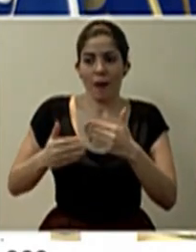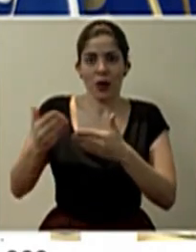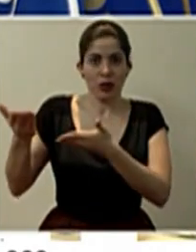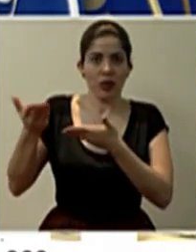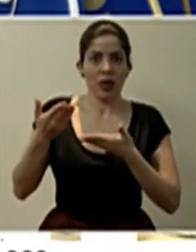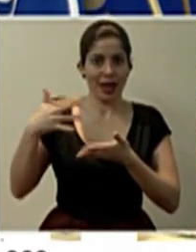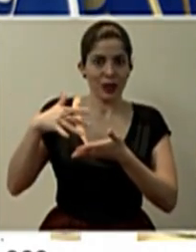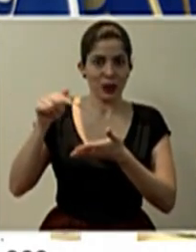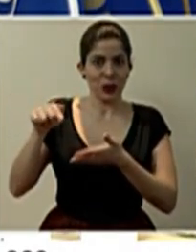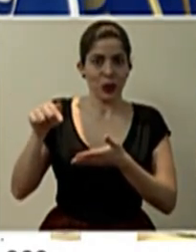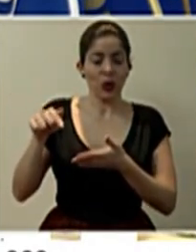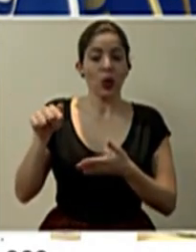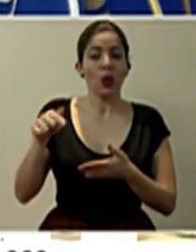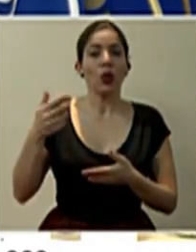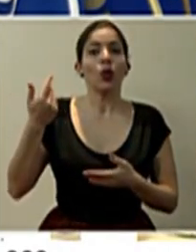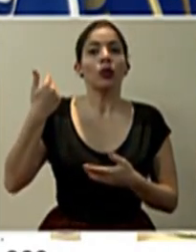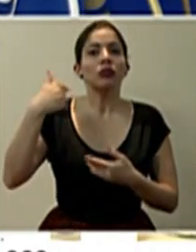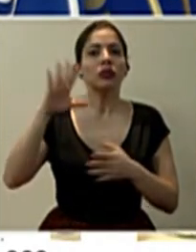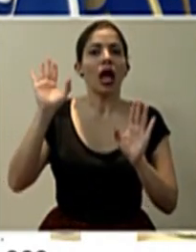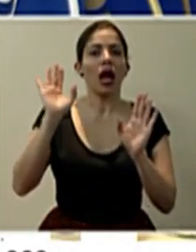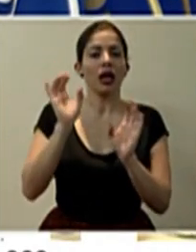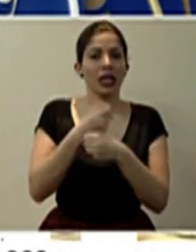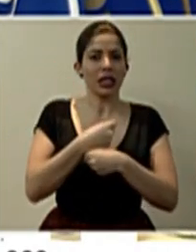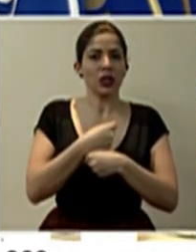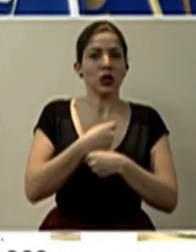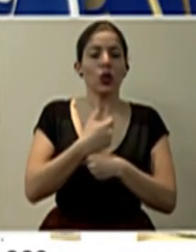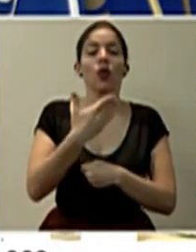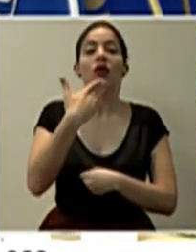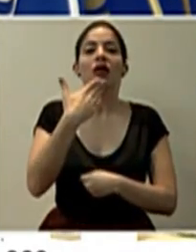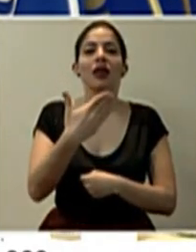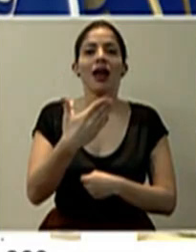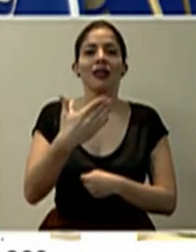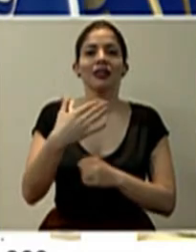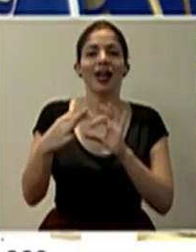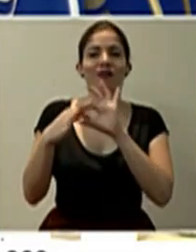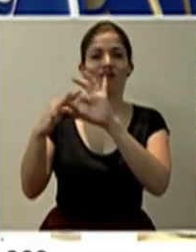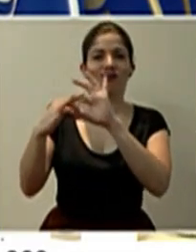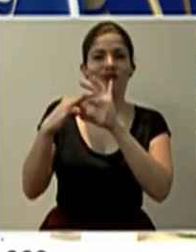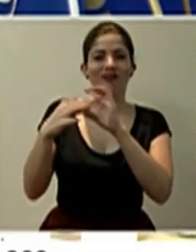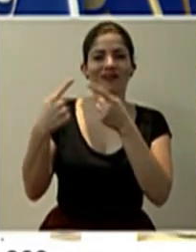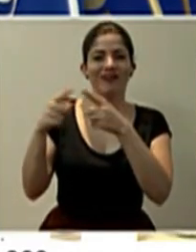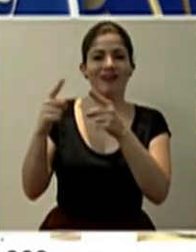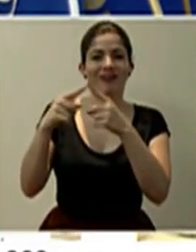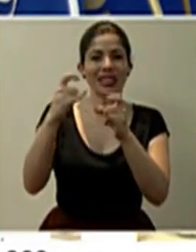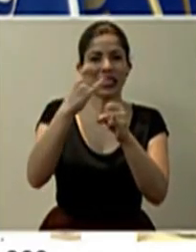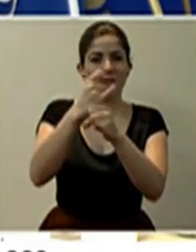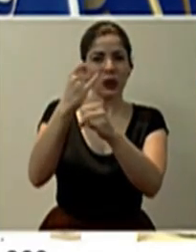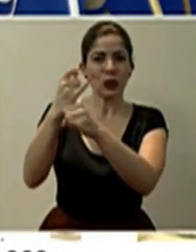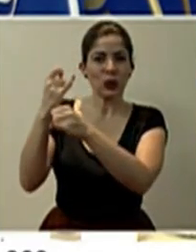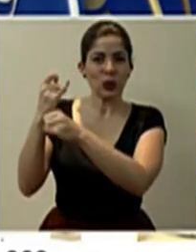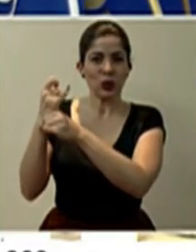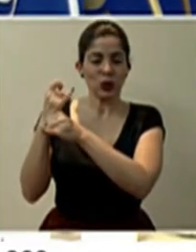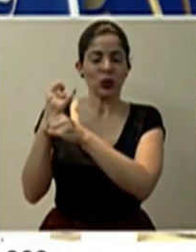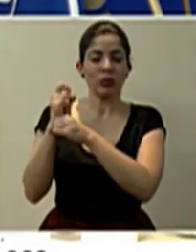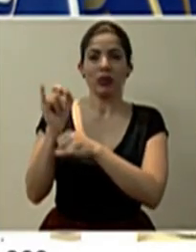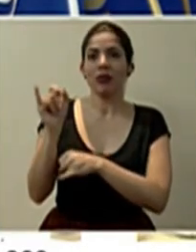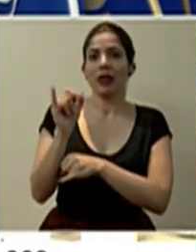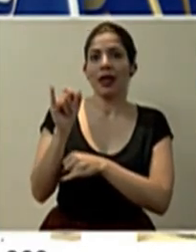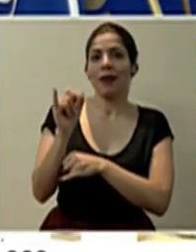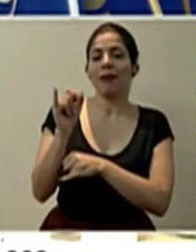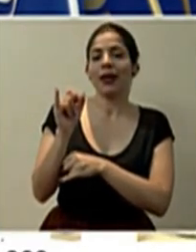ha sido realizado gracias a la coordinación con varias instituciones. Tengo que darle también